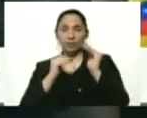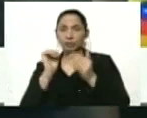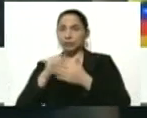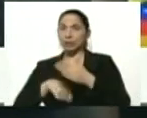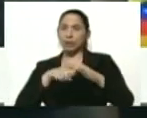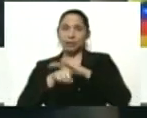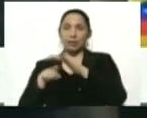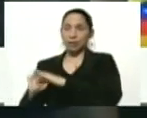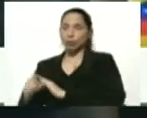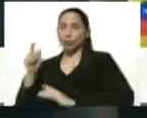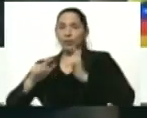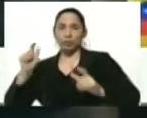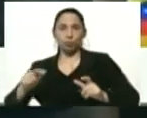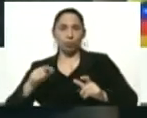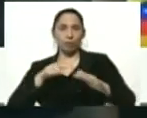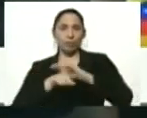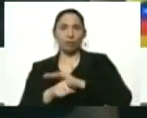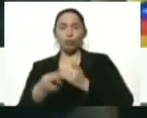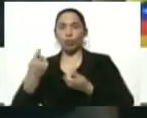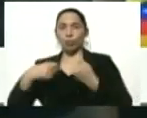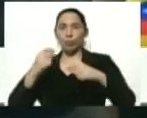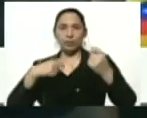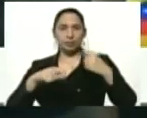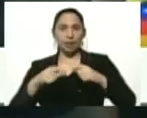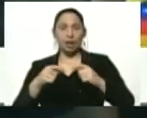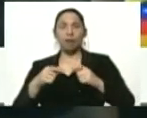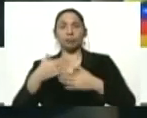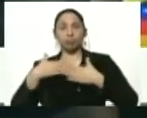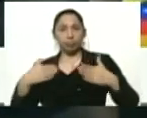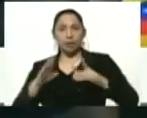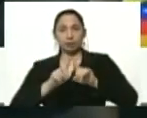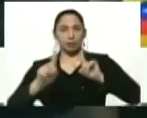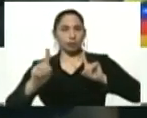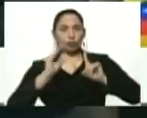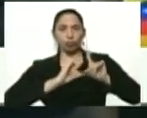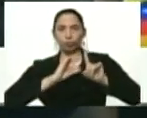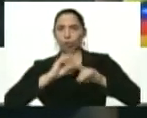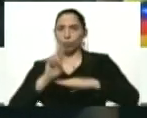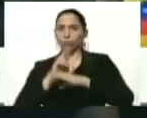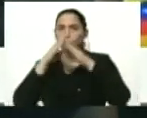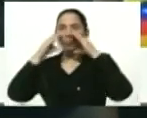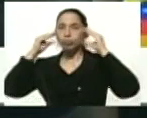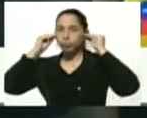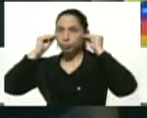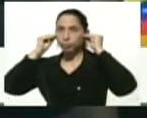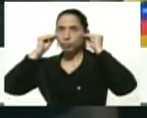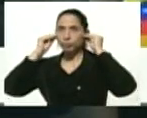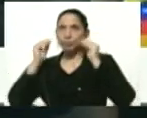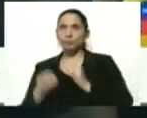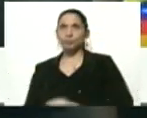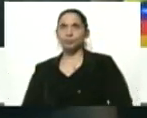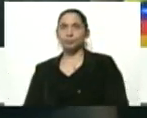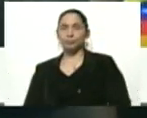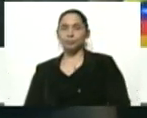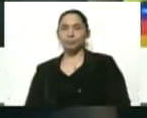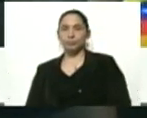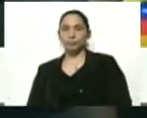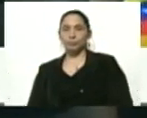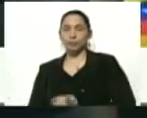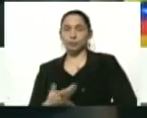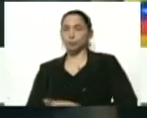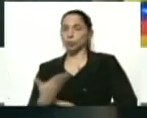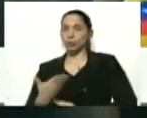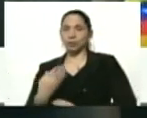ingreso de los usuarios al establecimiento garantizando el distanciamiento social y el uso de las mascarillas en la parte exterior del local eso es